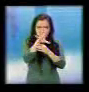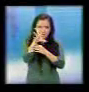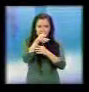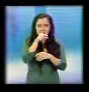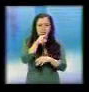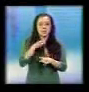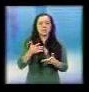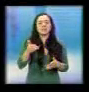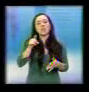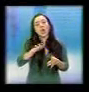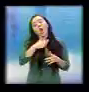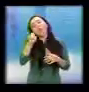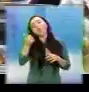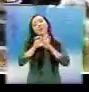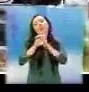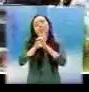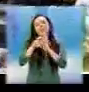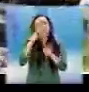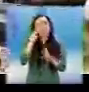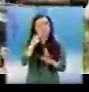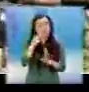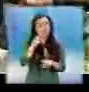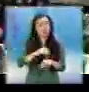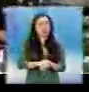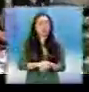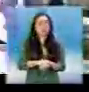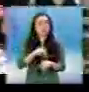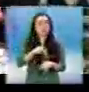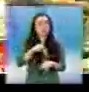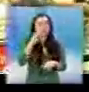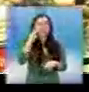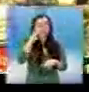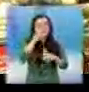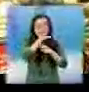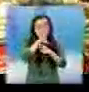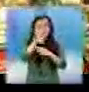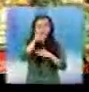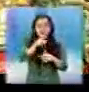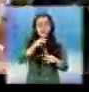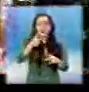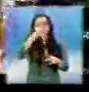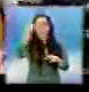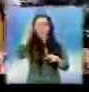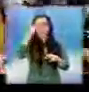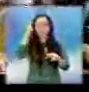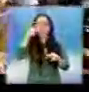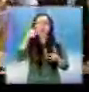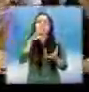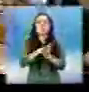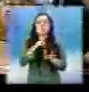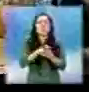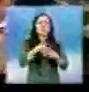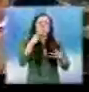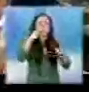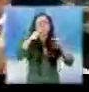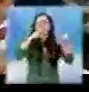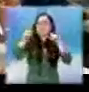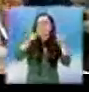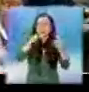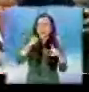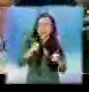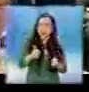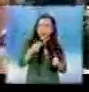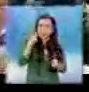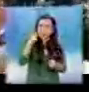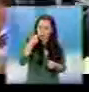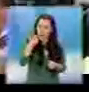Ejemplo 2. No, no es el robo a hamburguesas. Es Guri Rivera. Que salió el mejor jefe de cocina. Que presidente